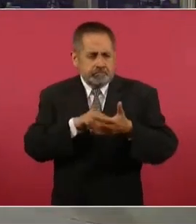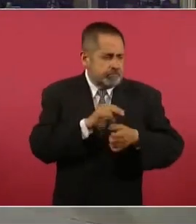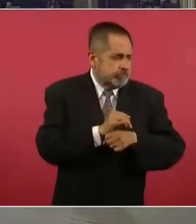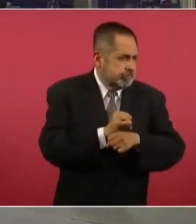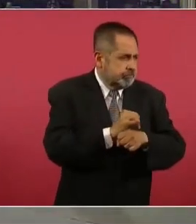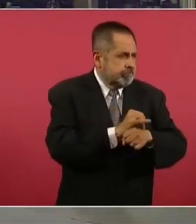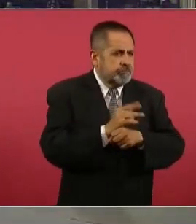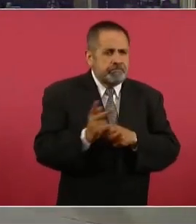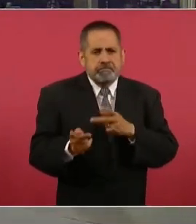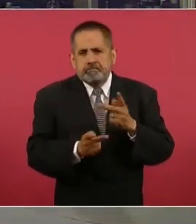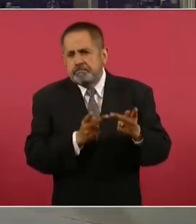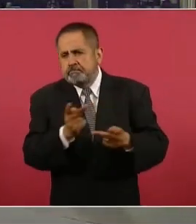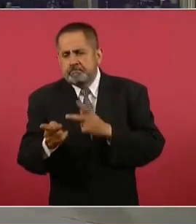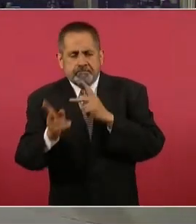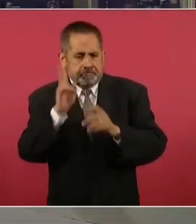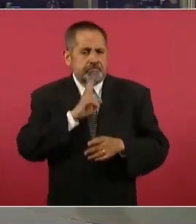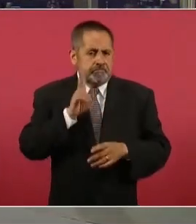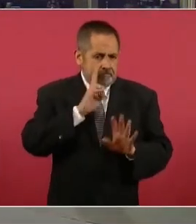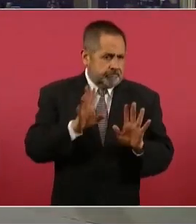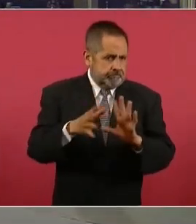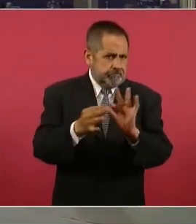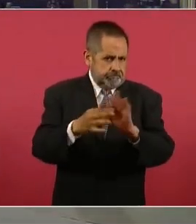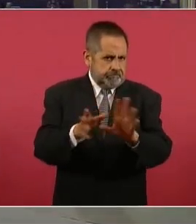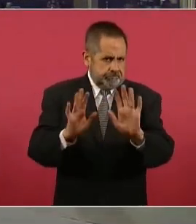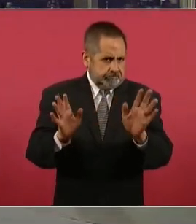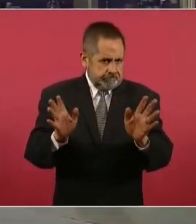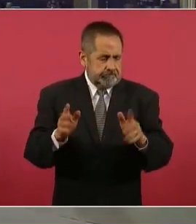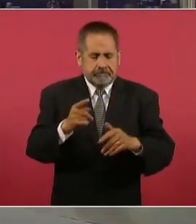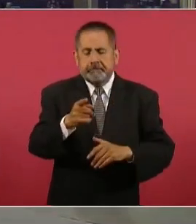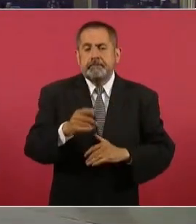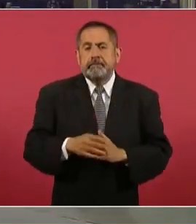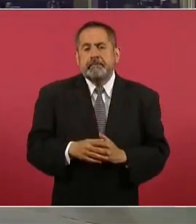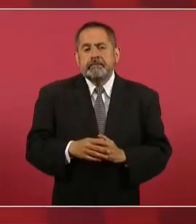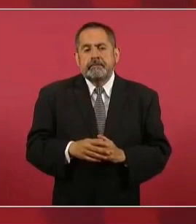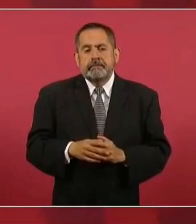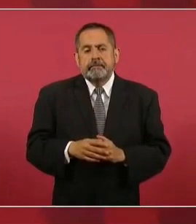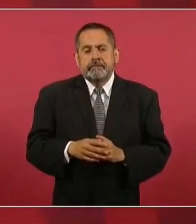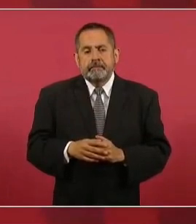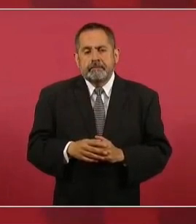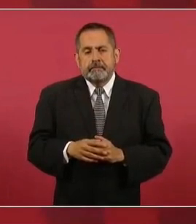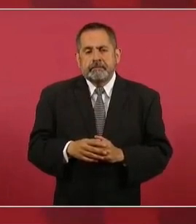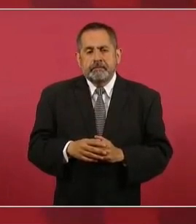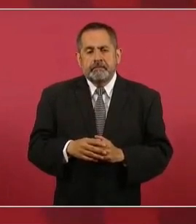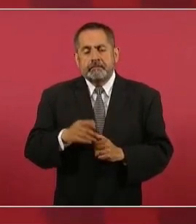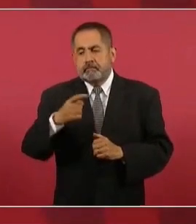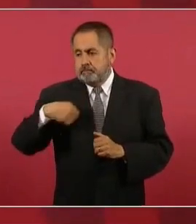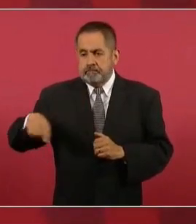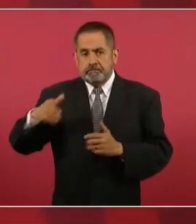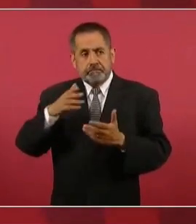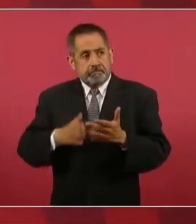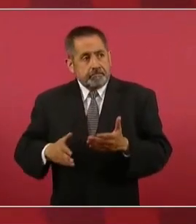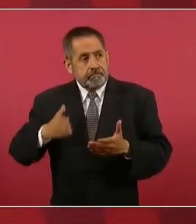explicó, y en las visitas que se hacen